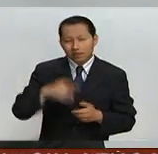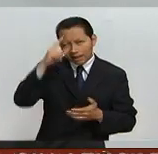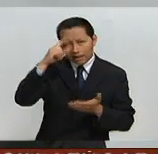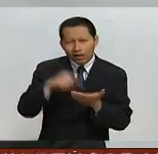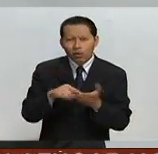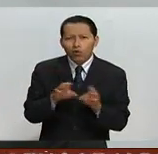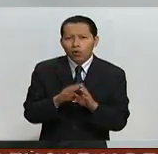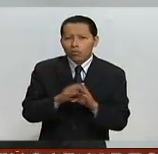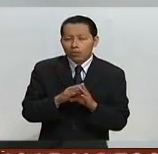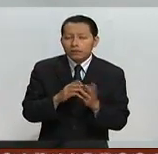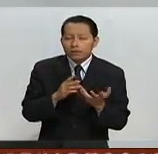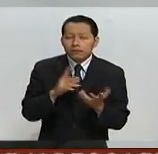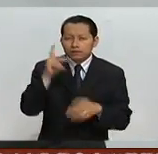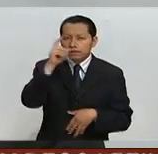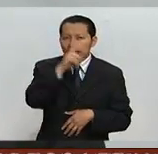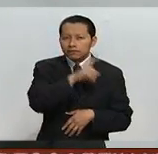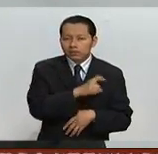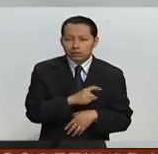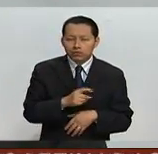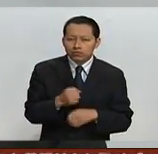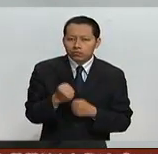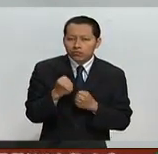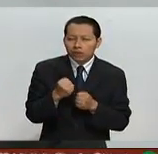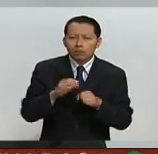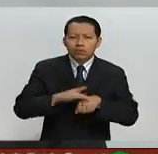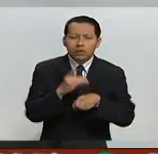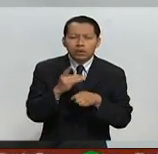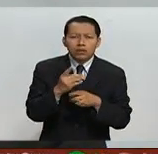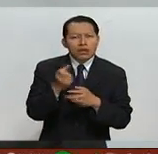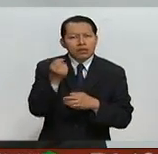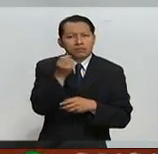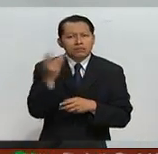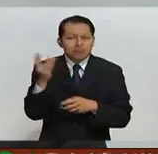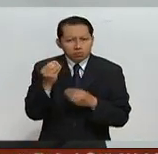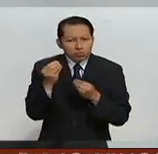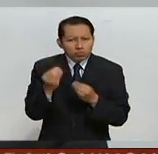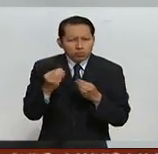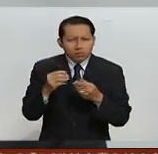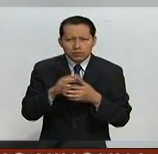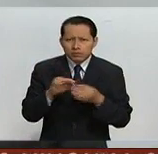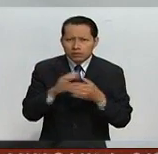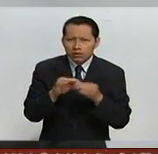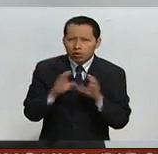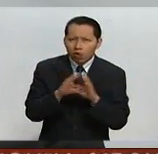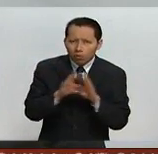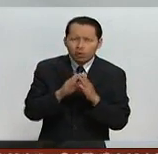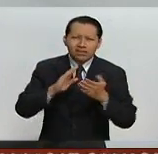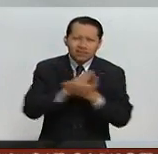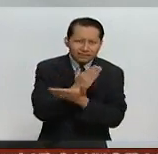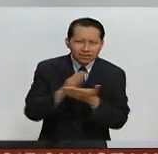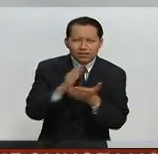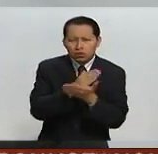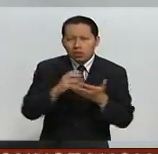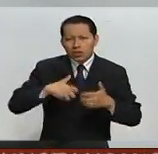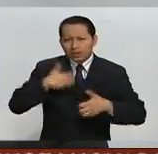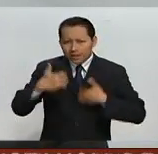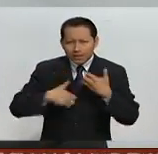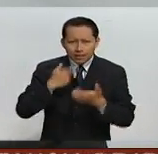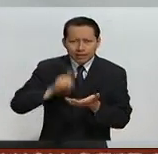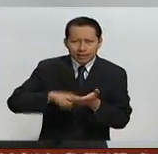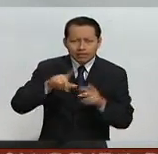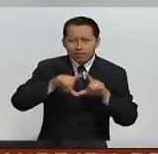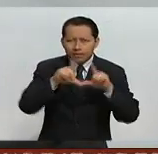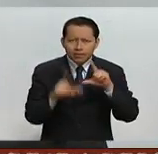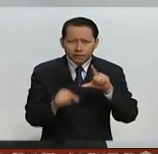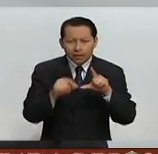una consecuencia devastadora. Creo que, como muchas personas han dicho, demuestra el nivel de división y de ira en el país. Realmente es una